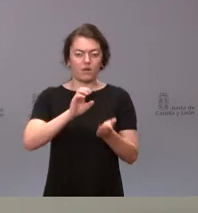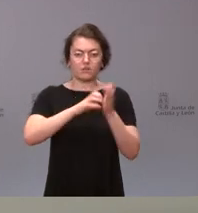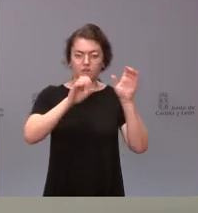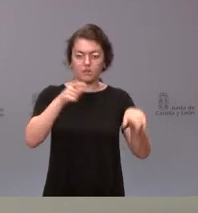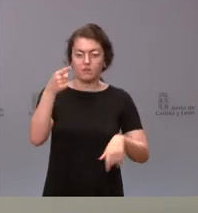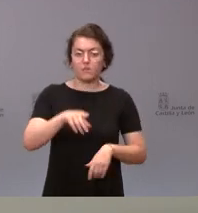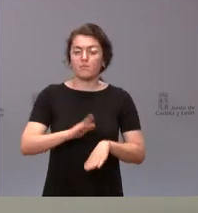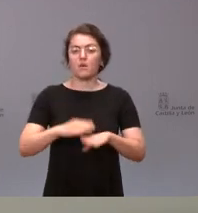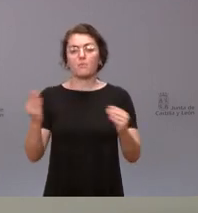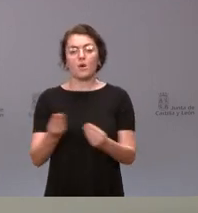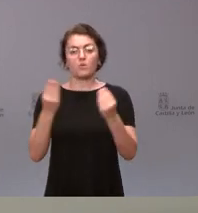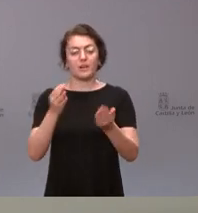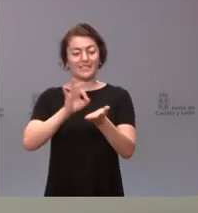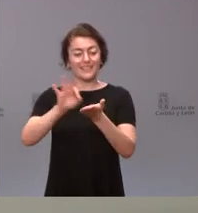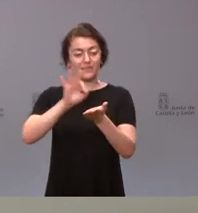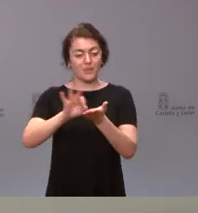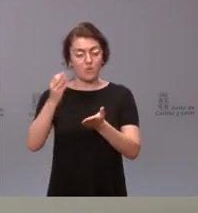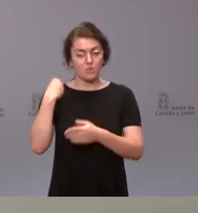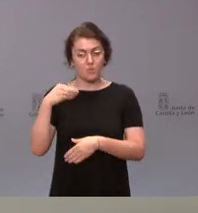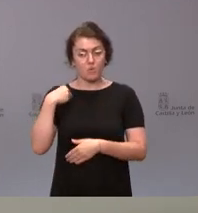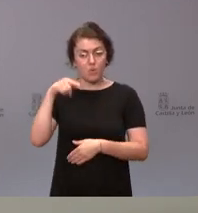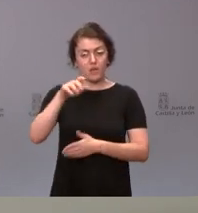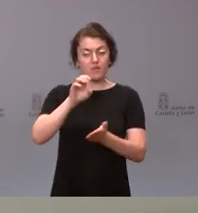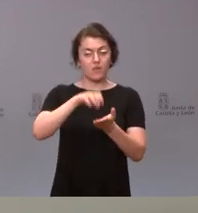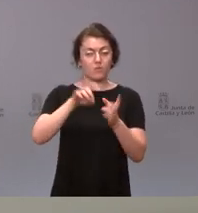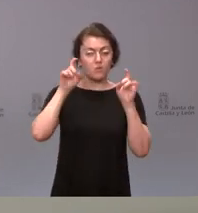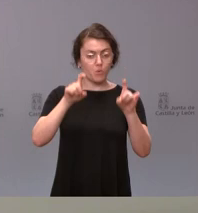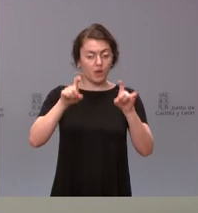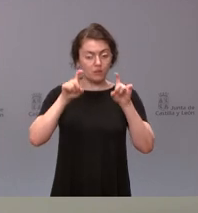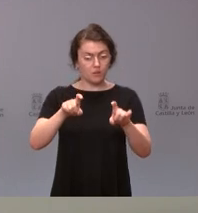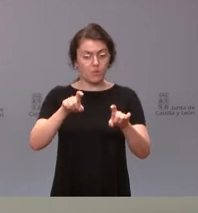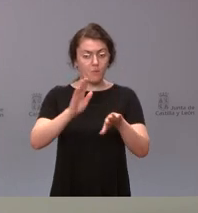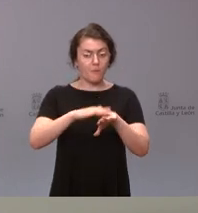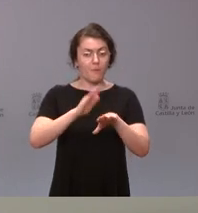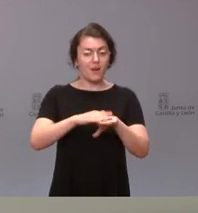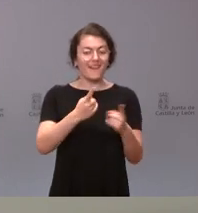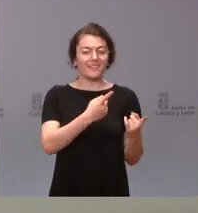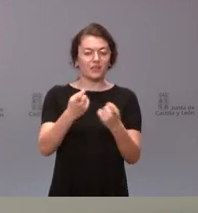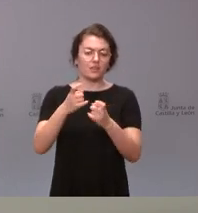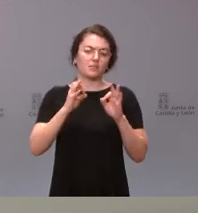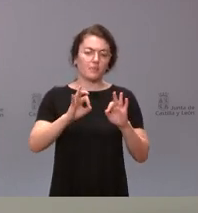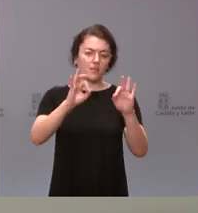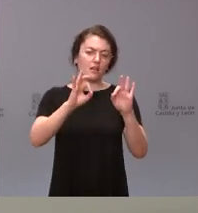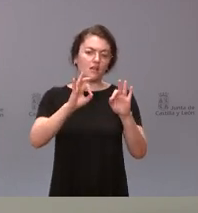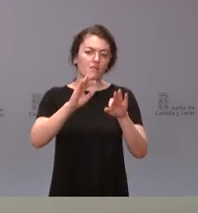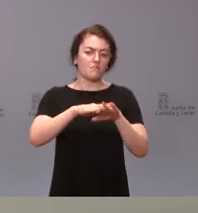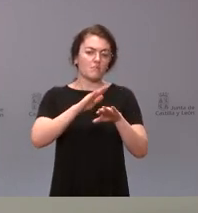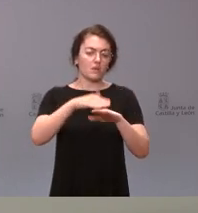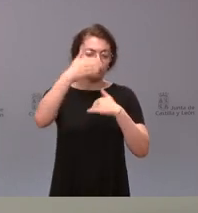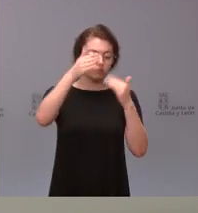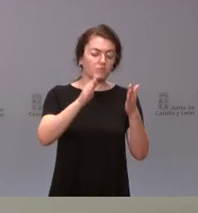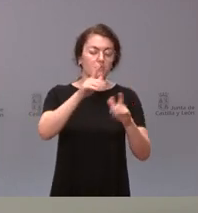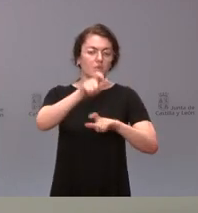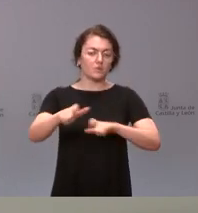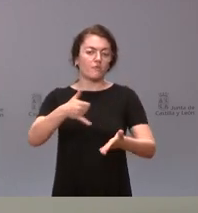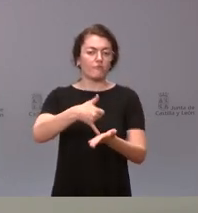la prestación de los servicios que hacemos en los centros educativos con necesidades especiales al tener personas vulnerables. Y en el ámbito